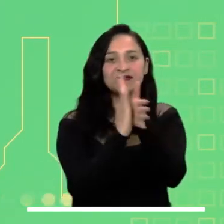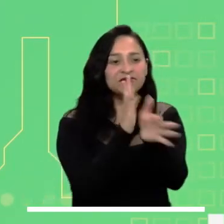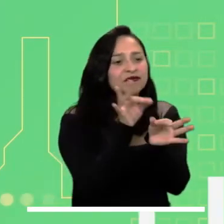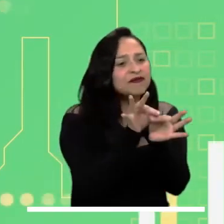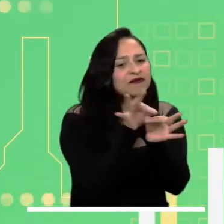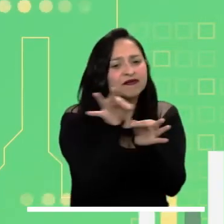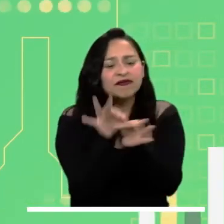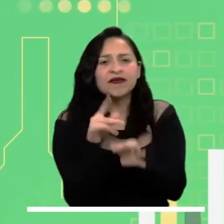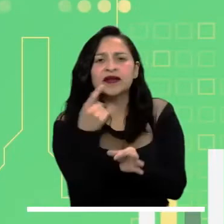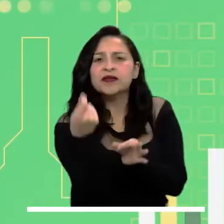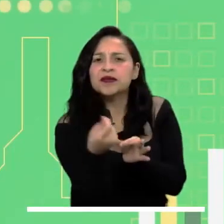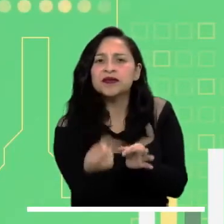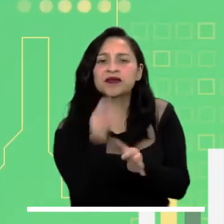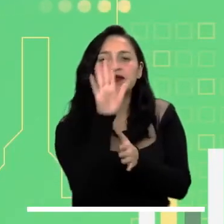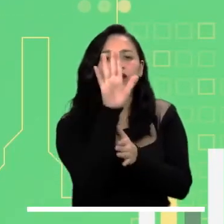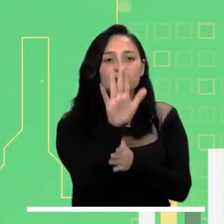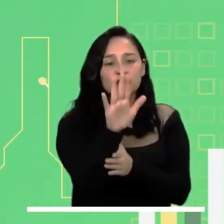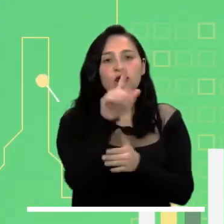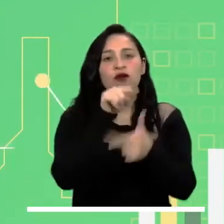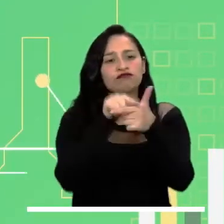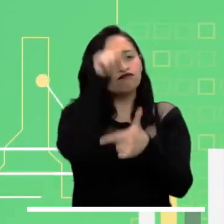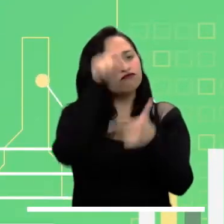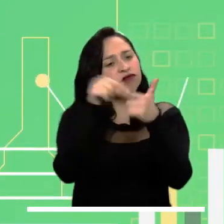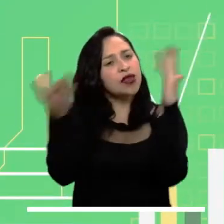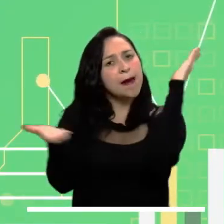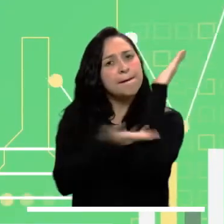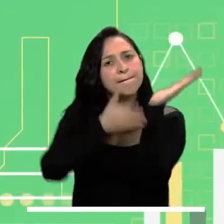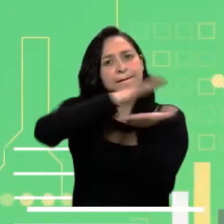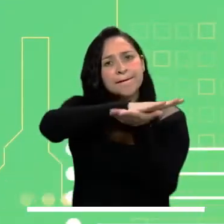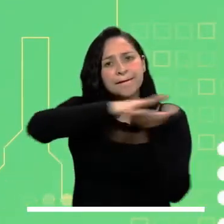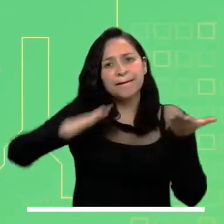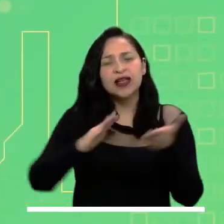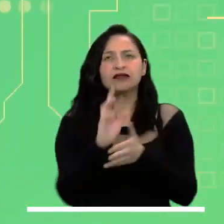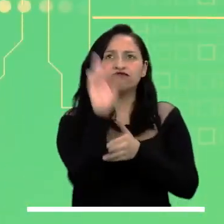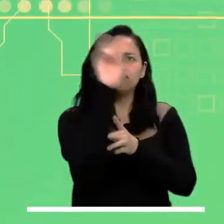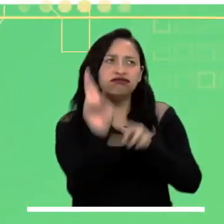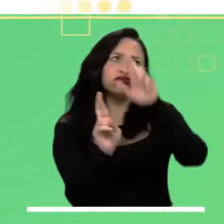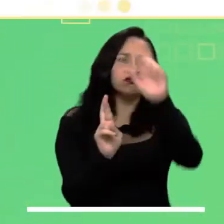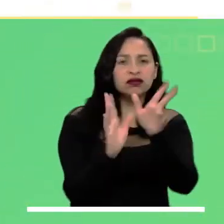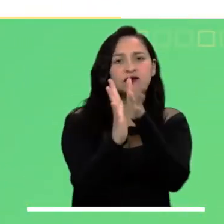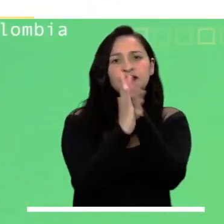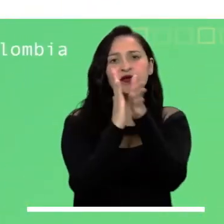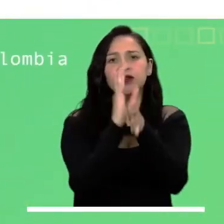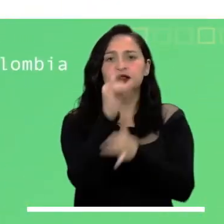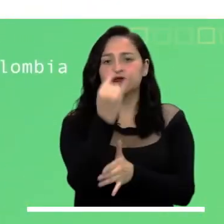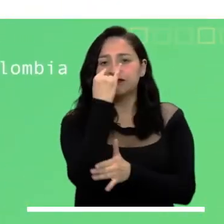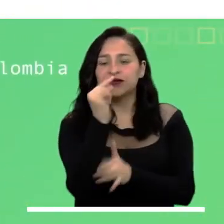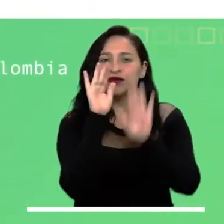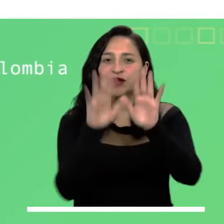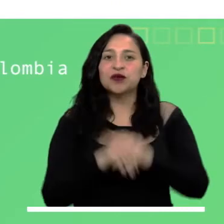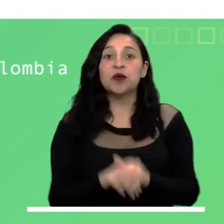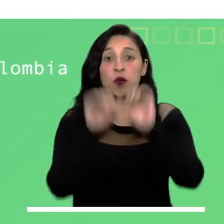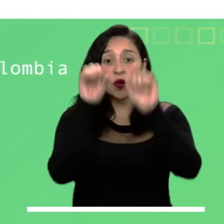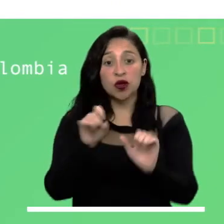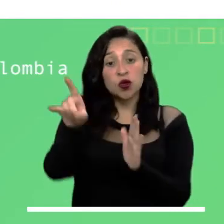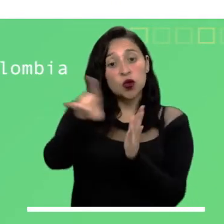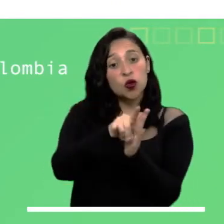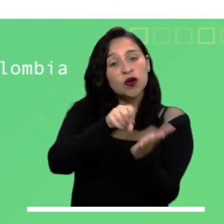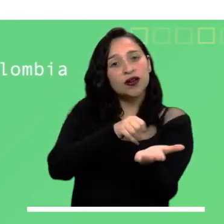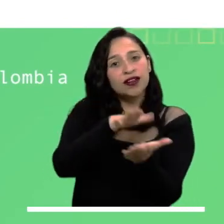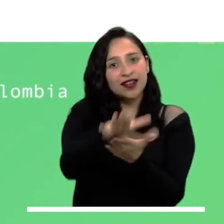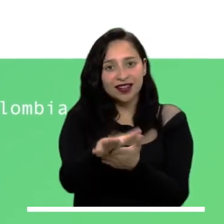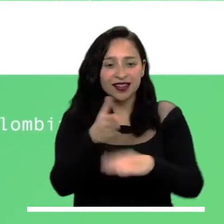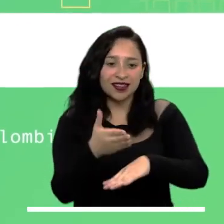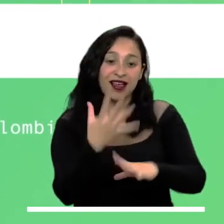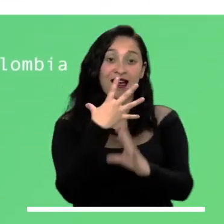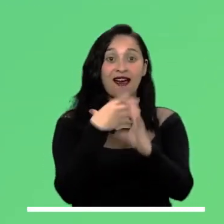alertas tempranas. Información detallada a nivel municipal, cifras de deforestación, estadísticas de rayos y otros datos